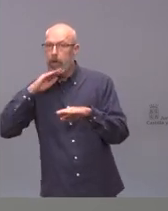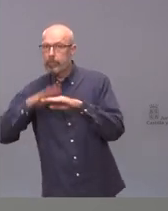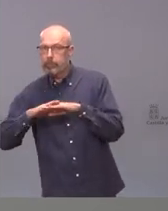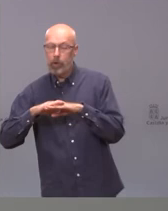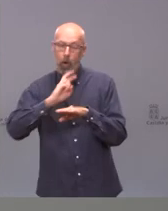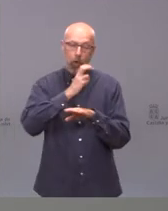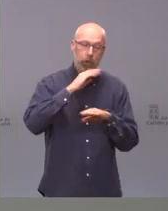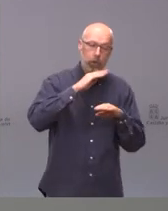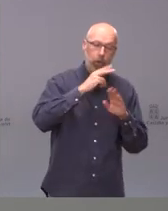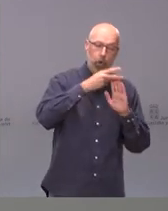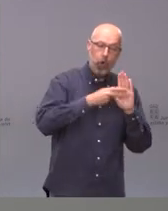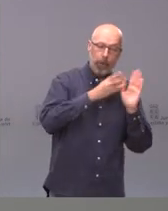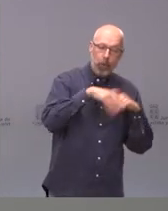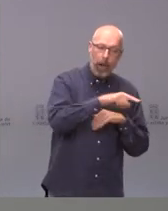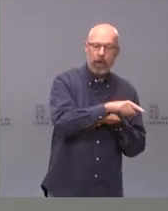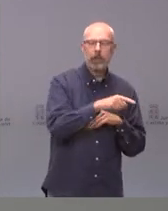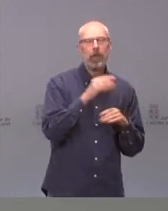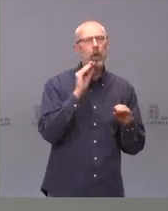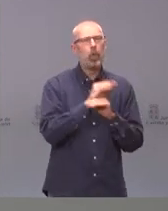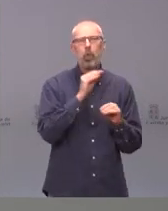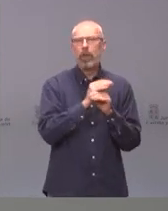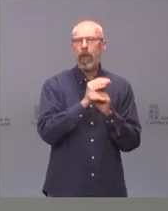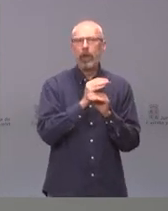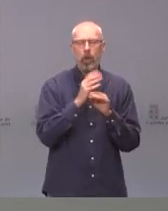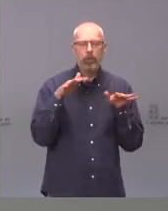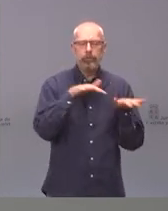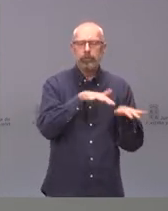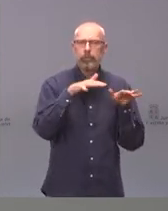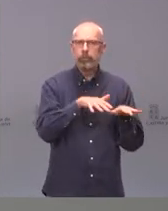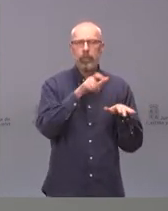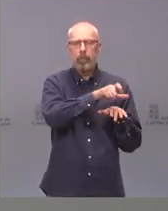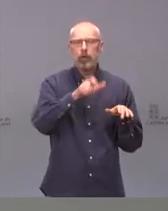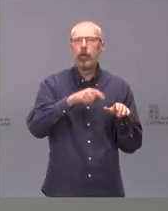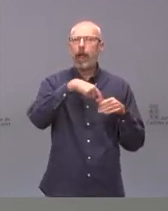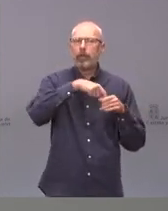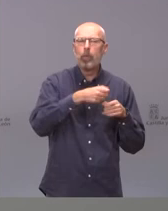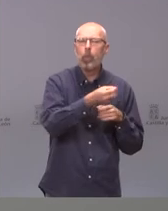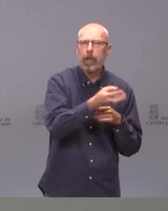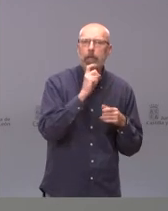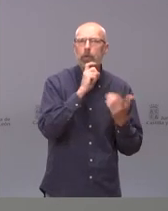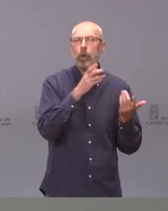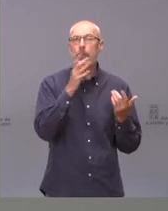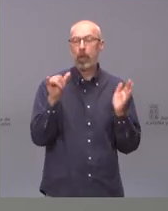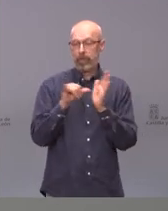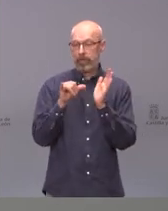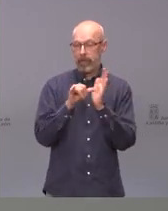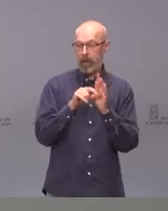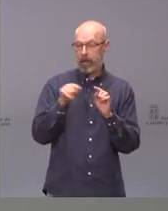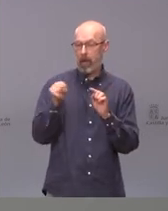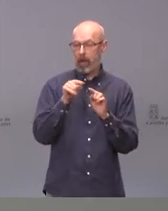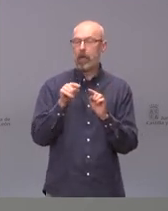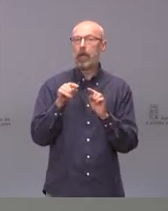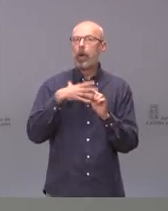y que hagan las cosas lo mejor posible, porque evidentemente cuando se está tan cerca la posibilidad de contagiarse, de progresar, pues